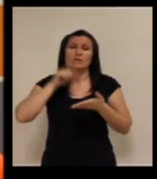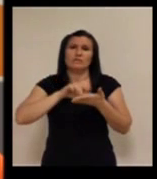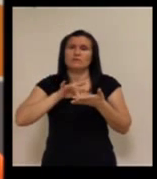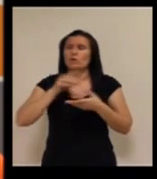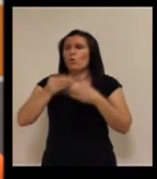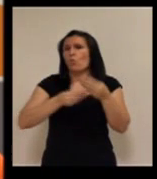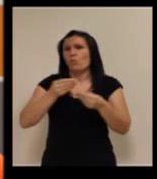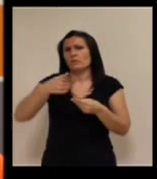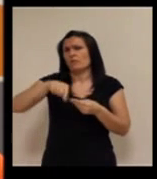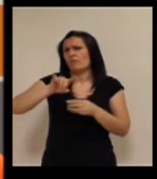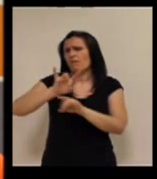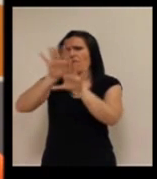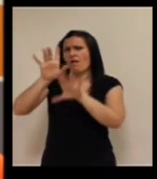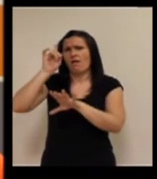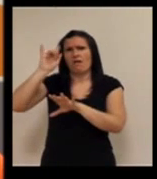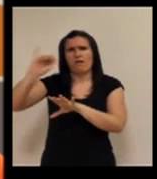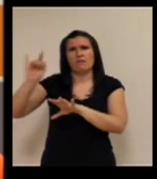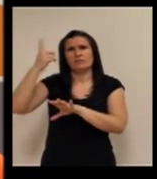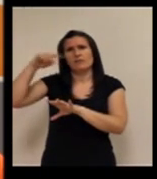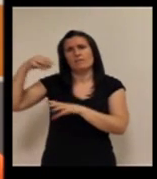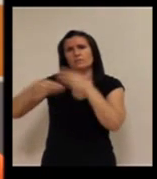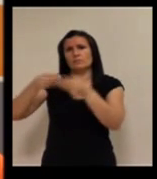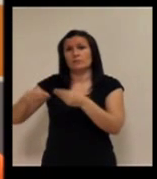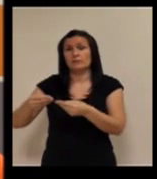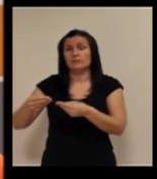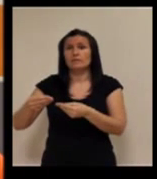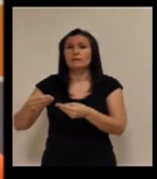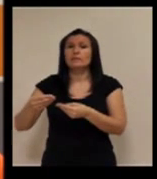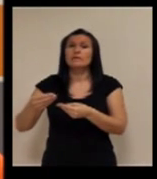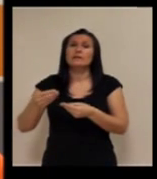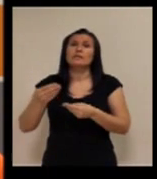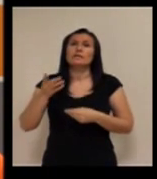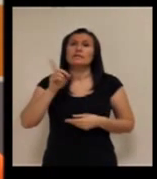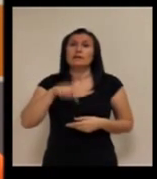es lo que utilizan y todos lo tienen clarito se